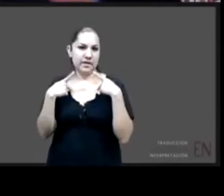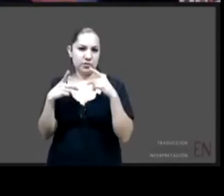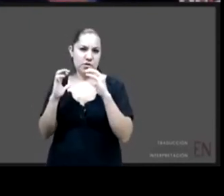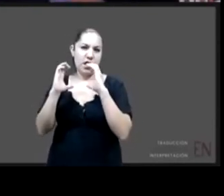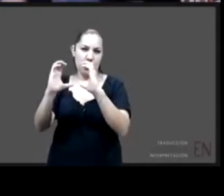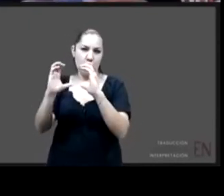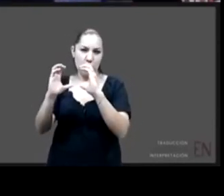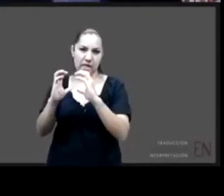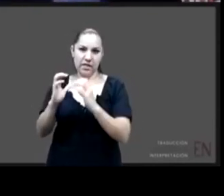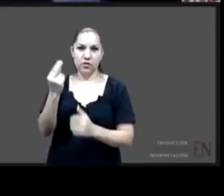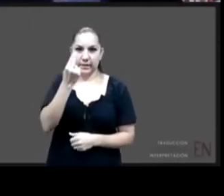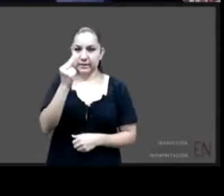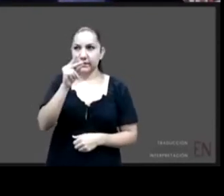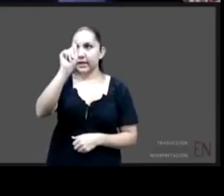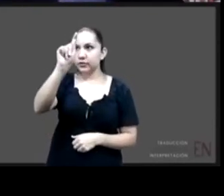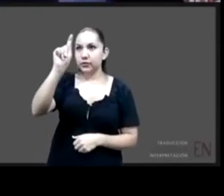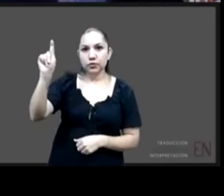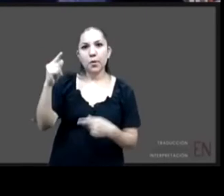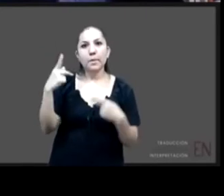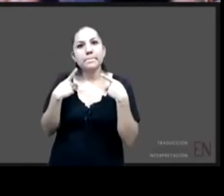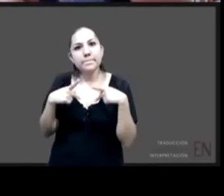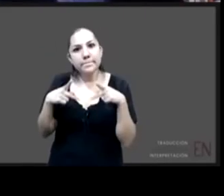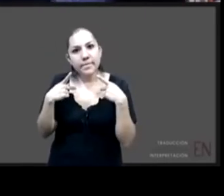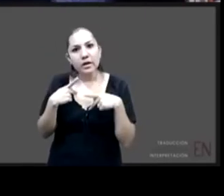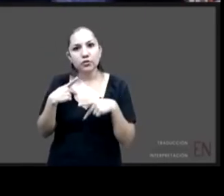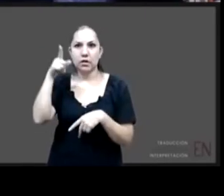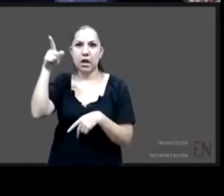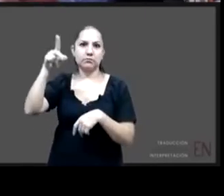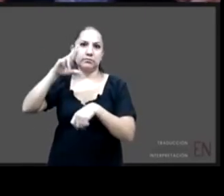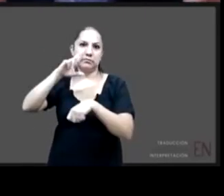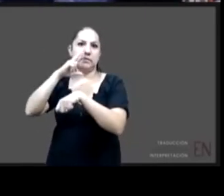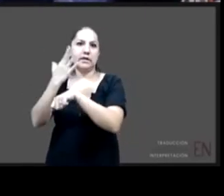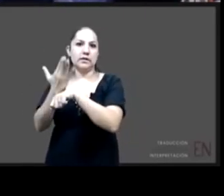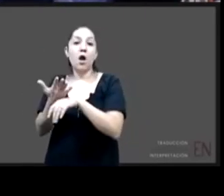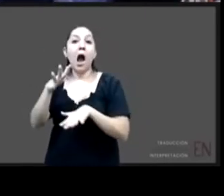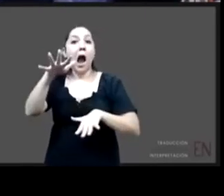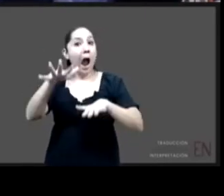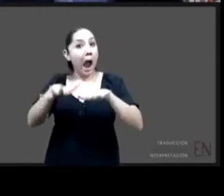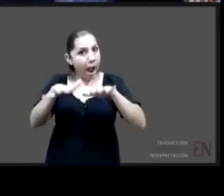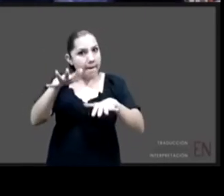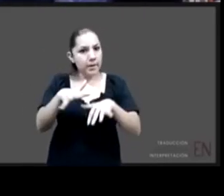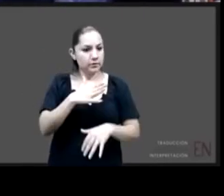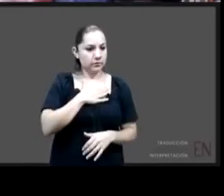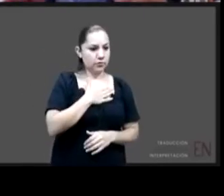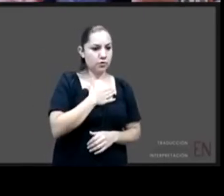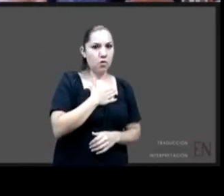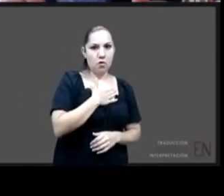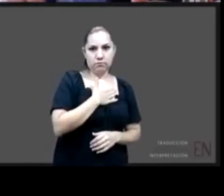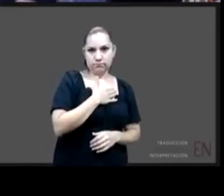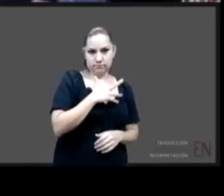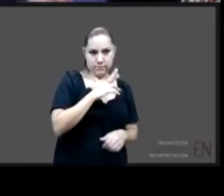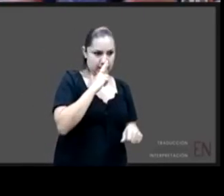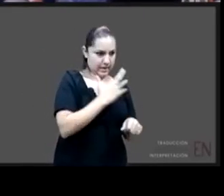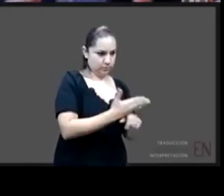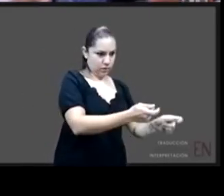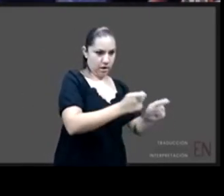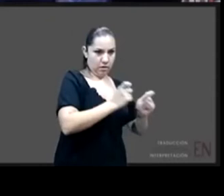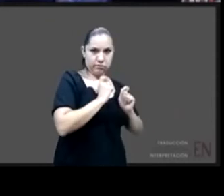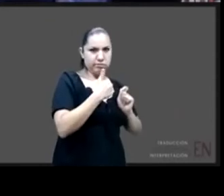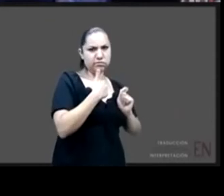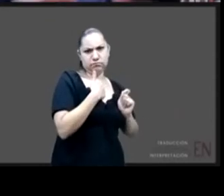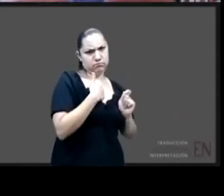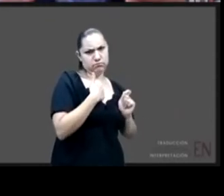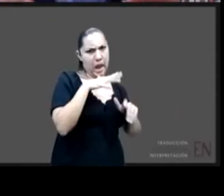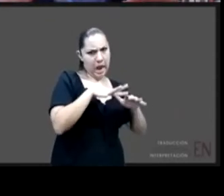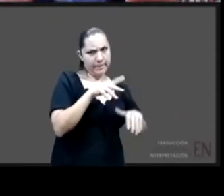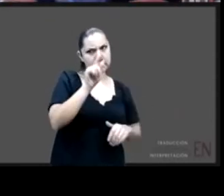que no son quienes tienen el poder luego tendremos que hacer otro conversatorio sobre el tema de patria potestad en vez de